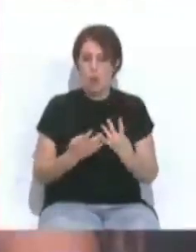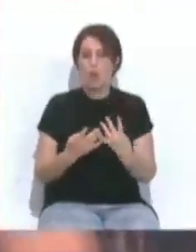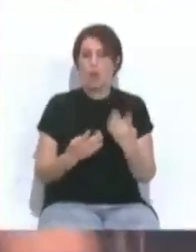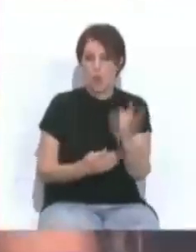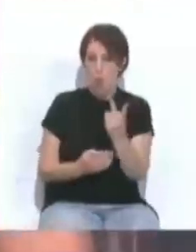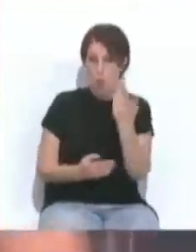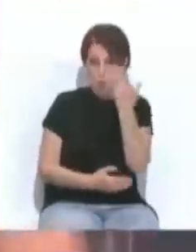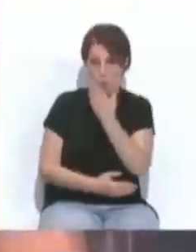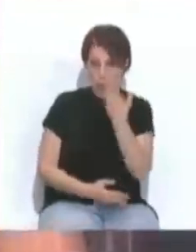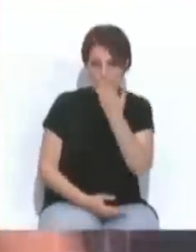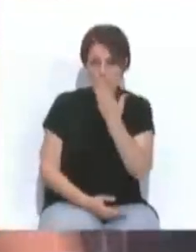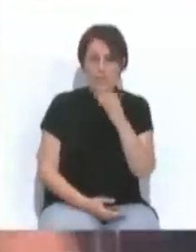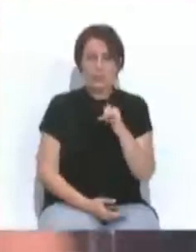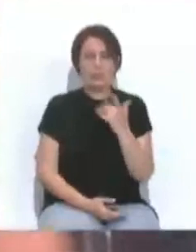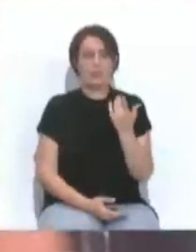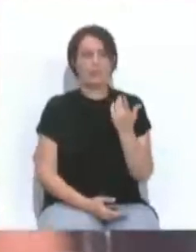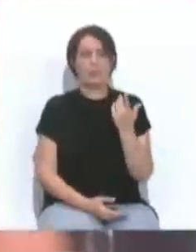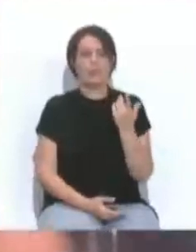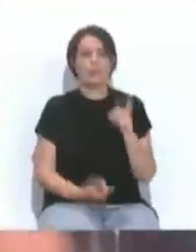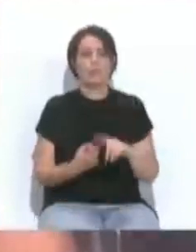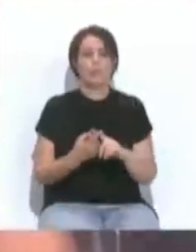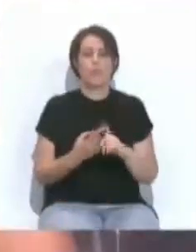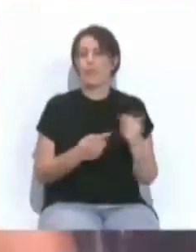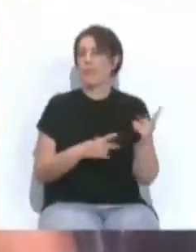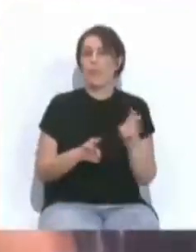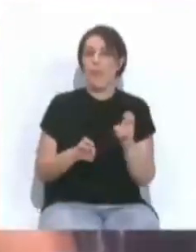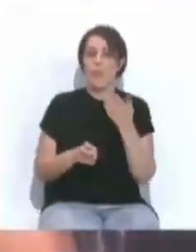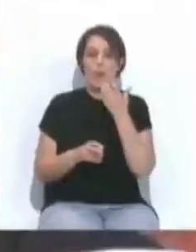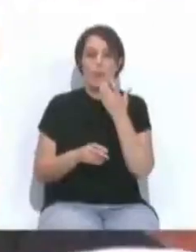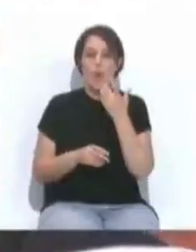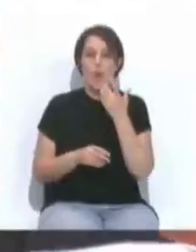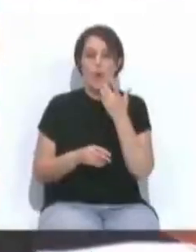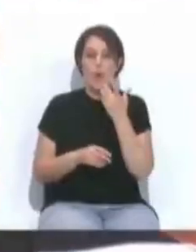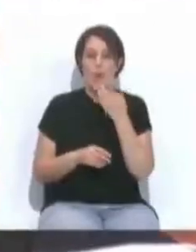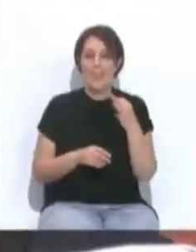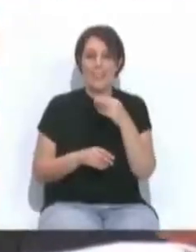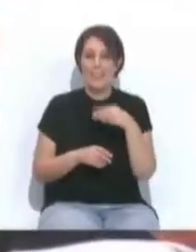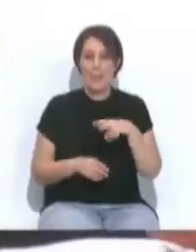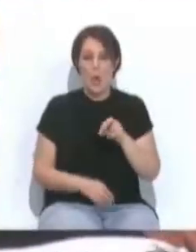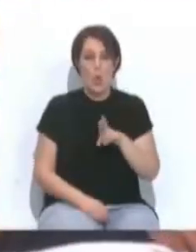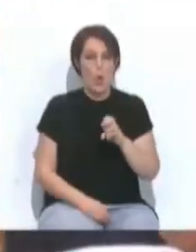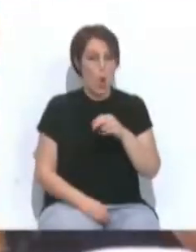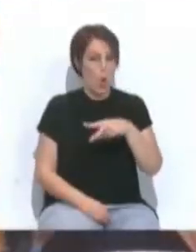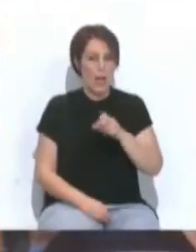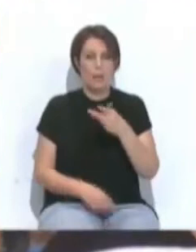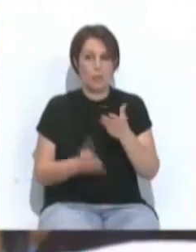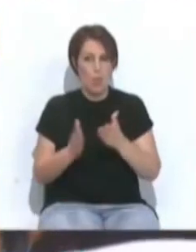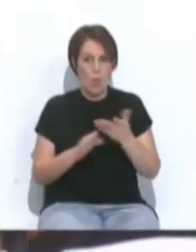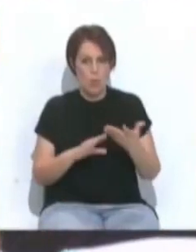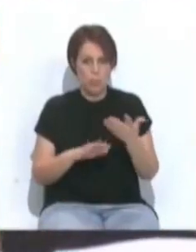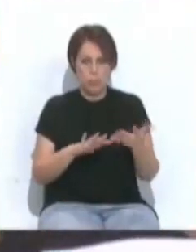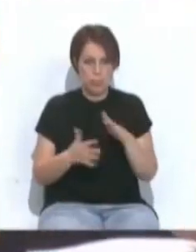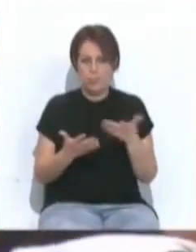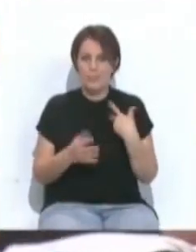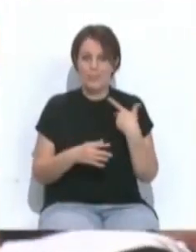escolares, hay también temas, por ejemplo, una neurona que se hace con robótica. La organización de